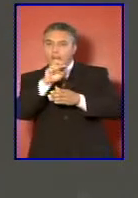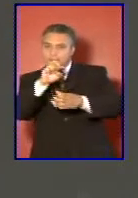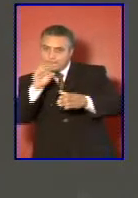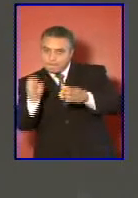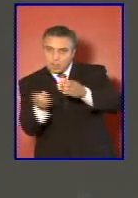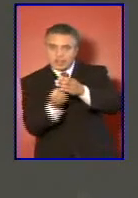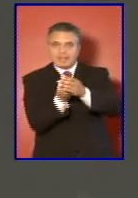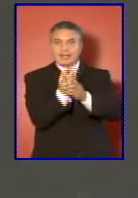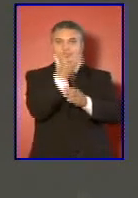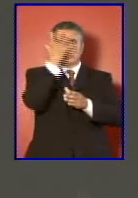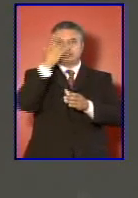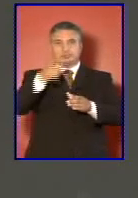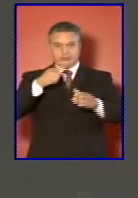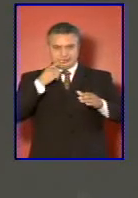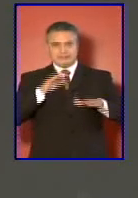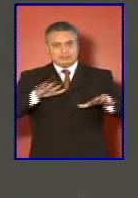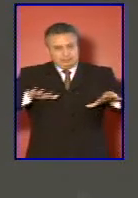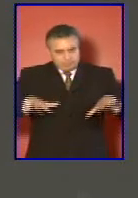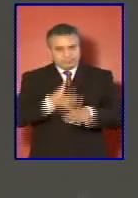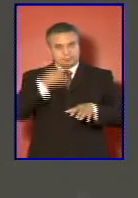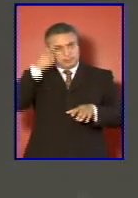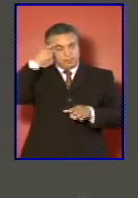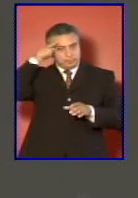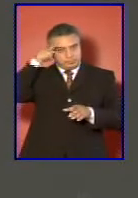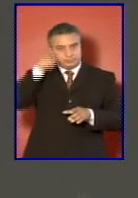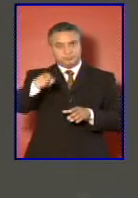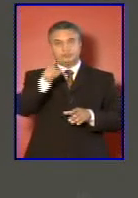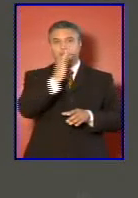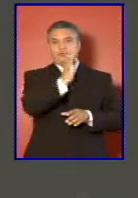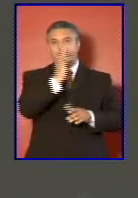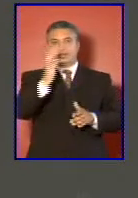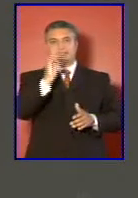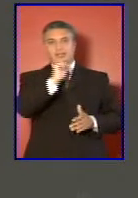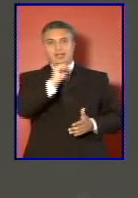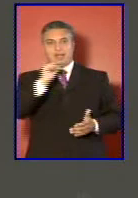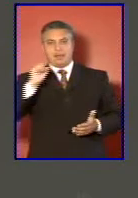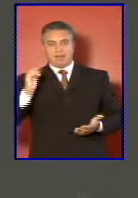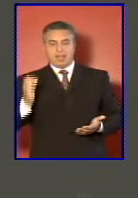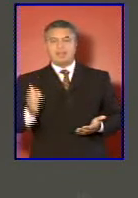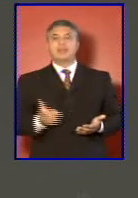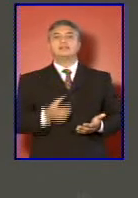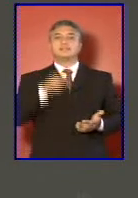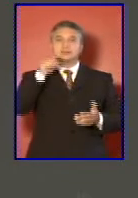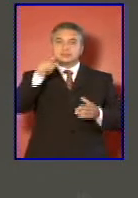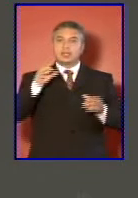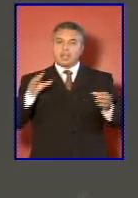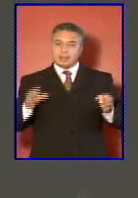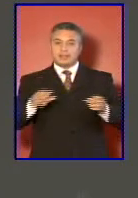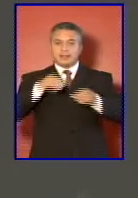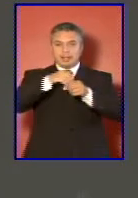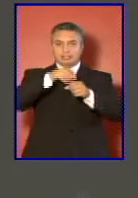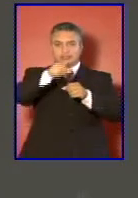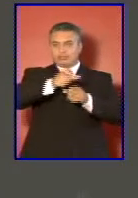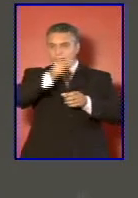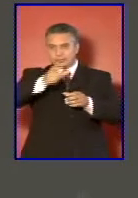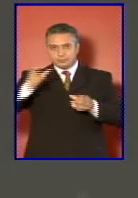están empeñadas las Fuerzas Armadas. su redespliegue la integración de unidades con capacidades